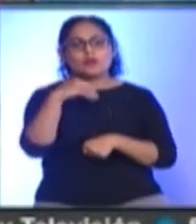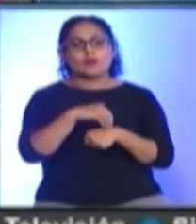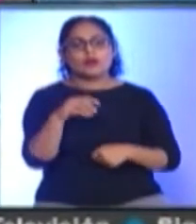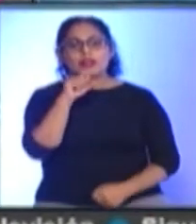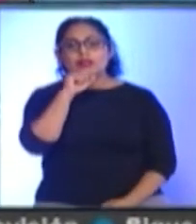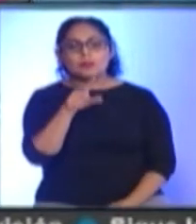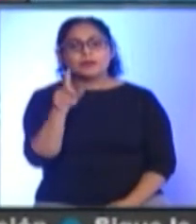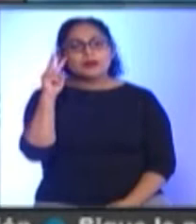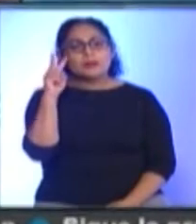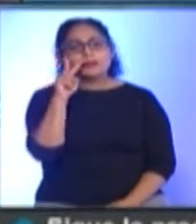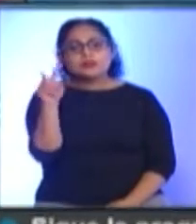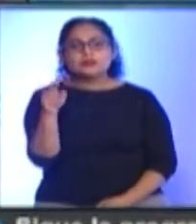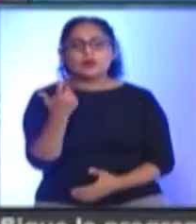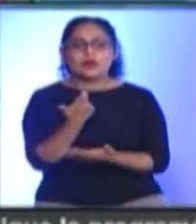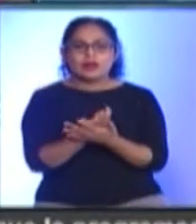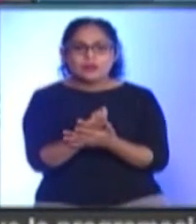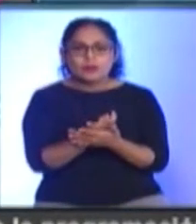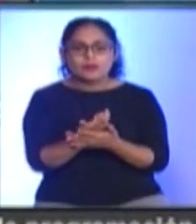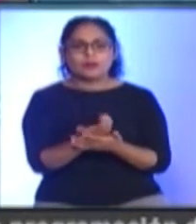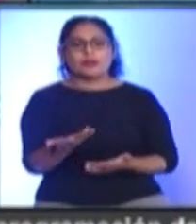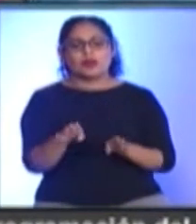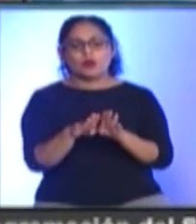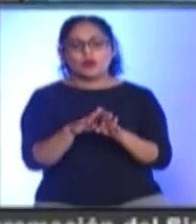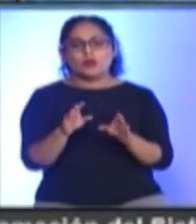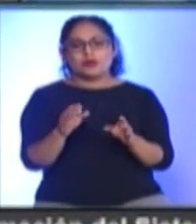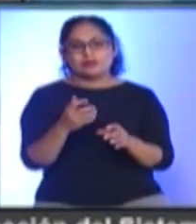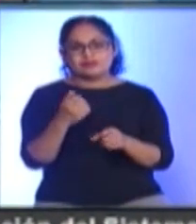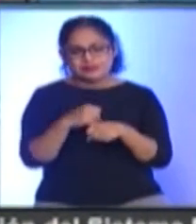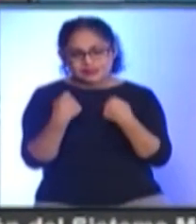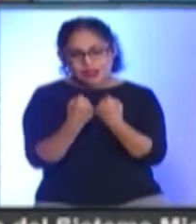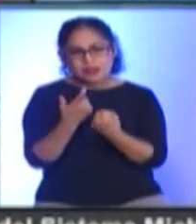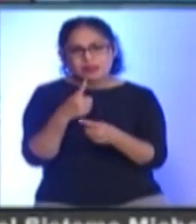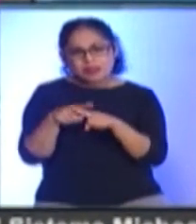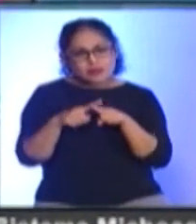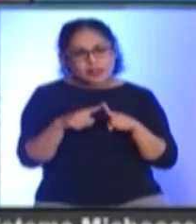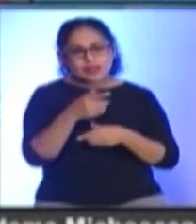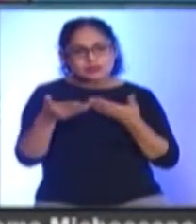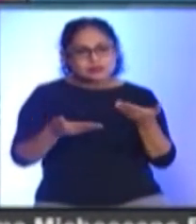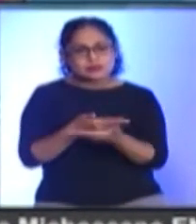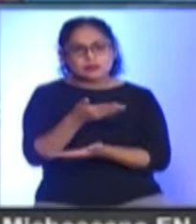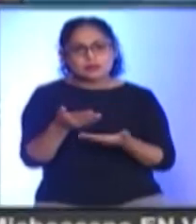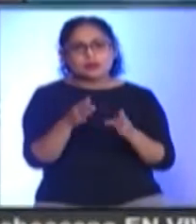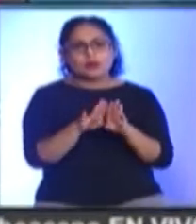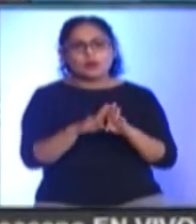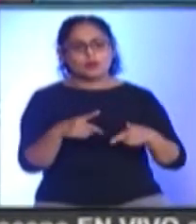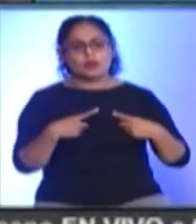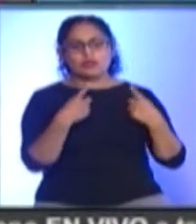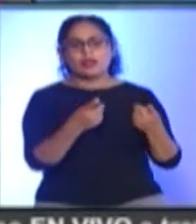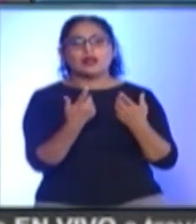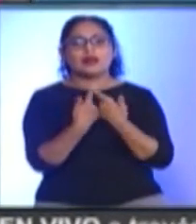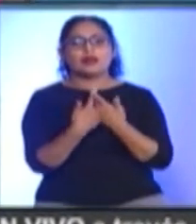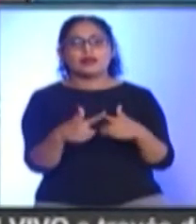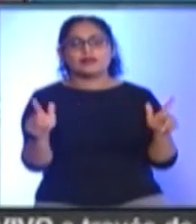el punto De vista Pues económico De bienes De servicios Como de Este sentido De vida De poder gozar Esa libertad Que